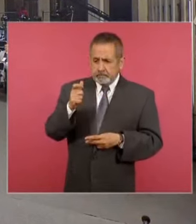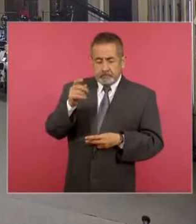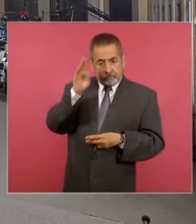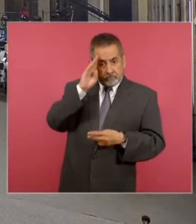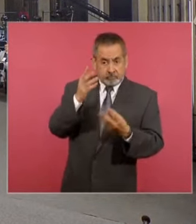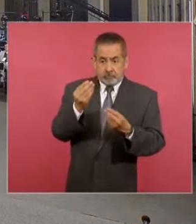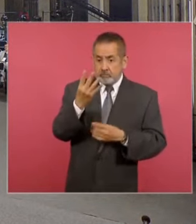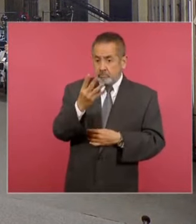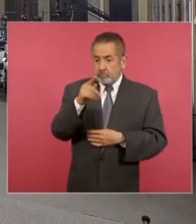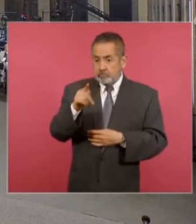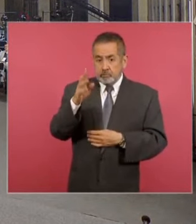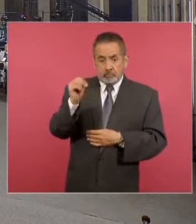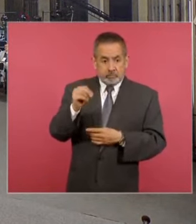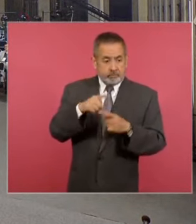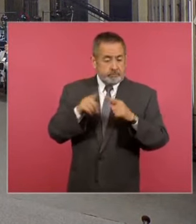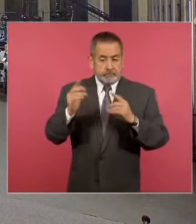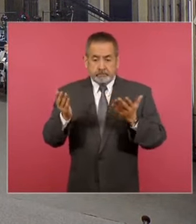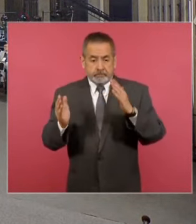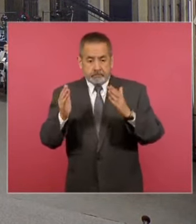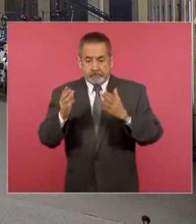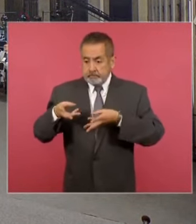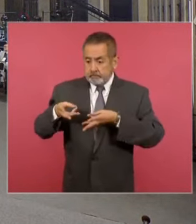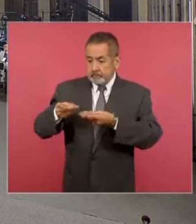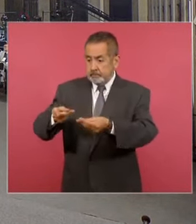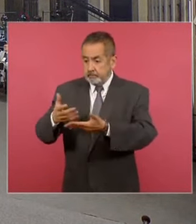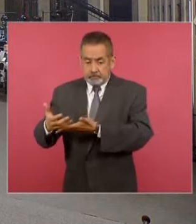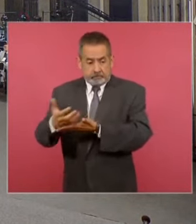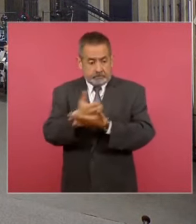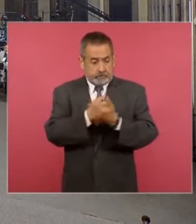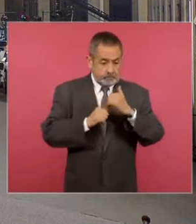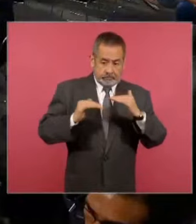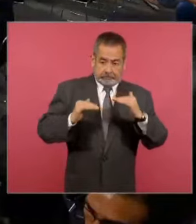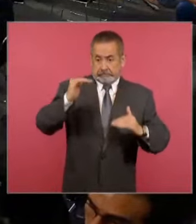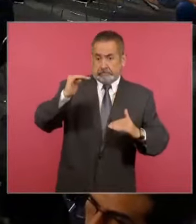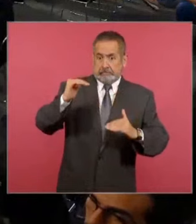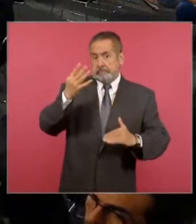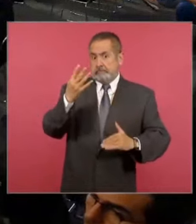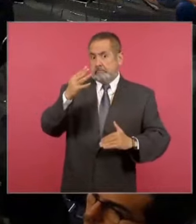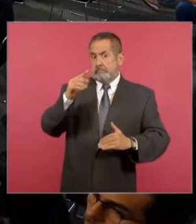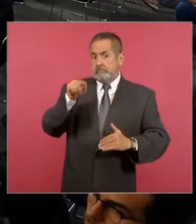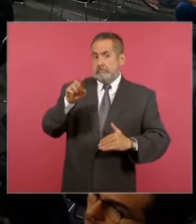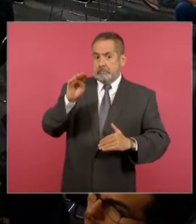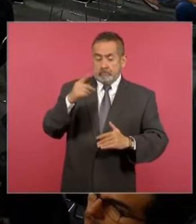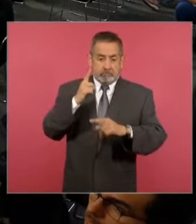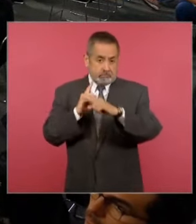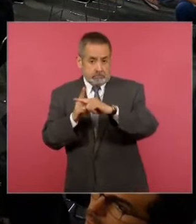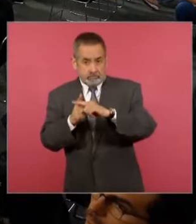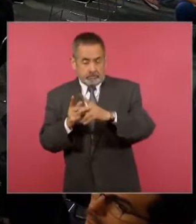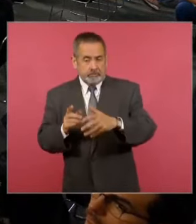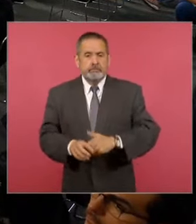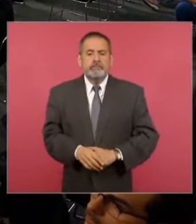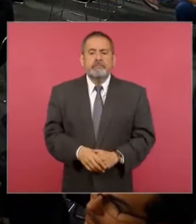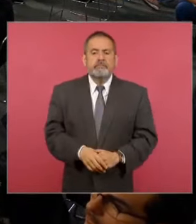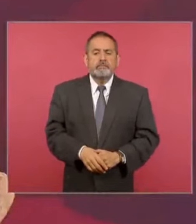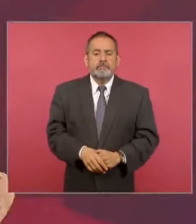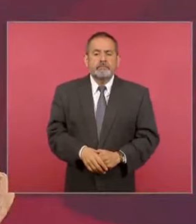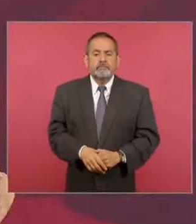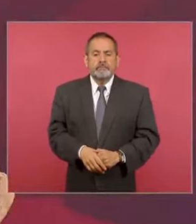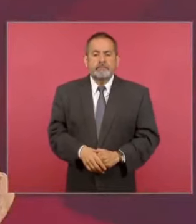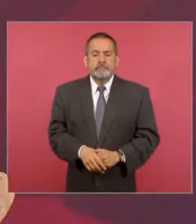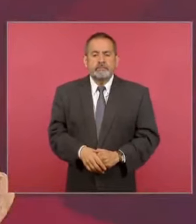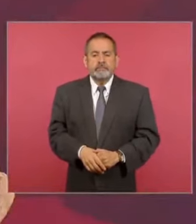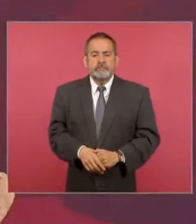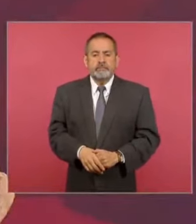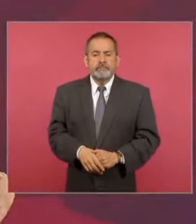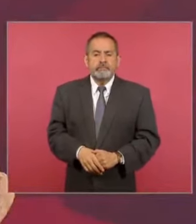alto, de 4.9, la diferencia entre gasto y el ingreso? ¿Lo consideran ustedes positivo, secretario? Ya el secretario de